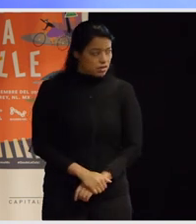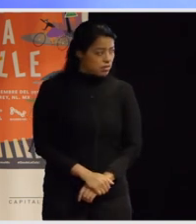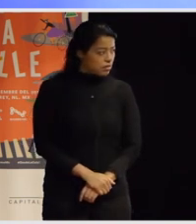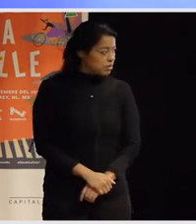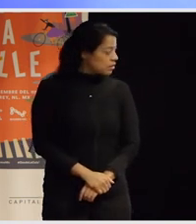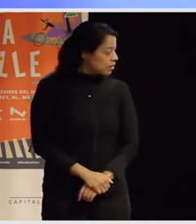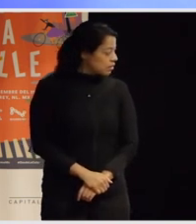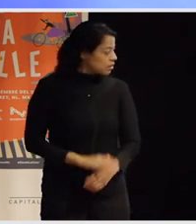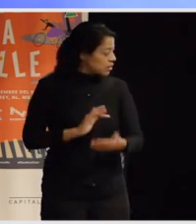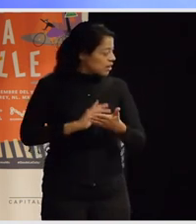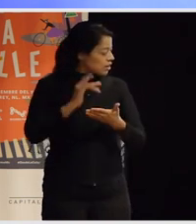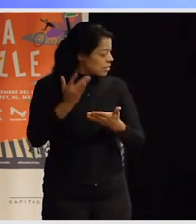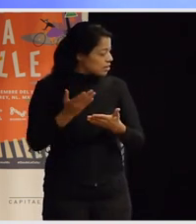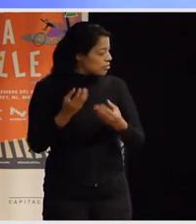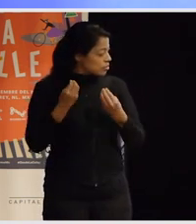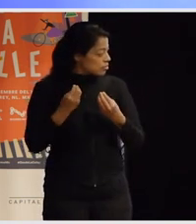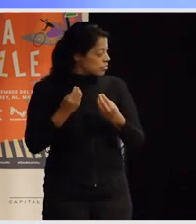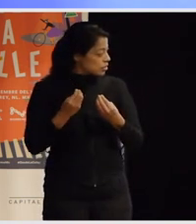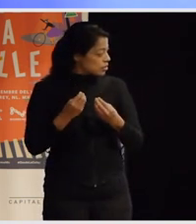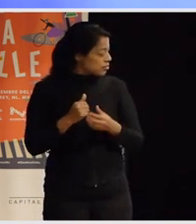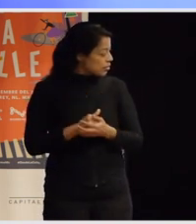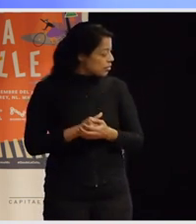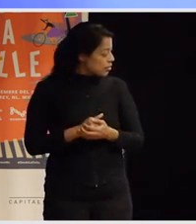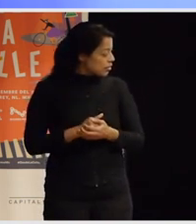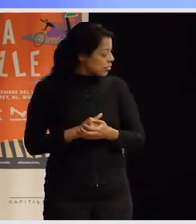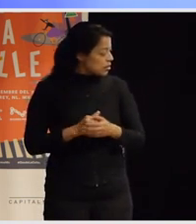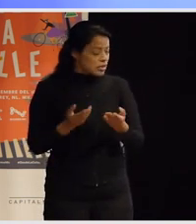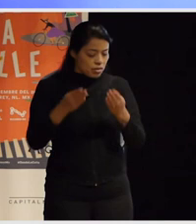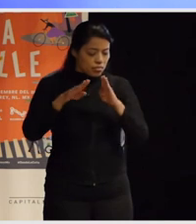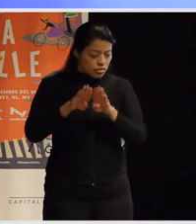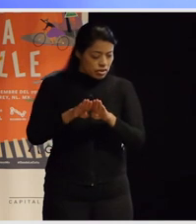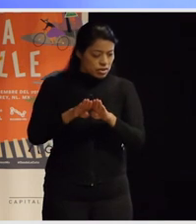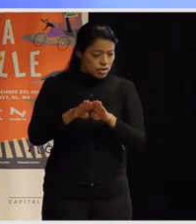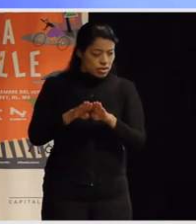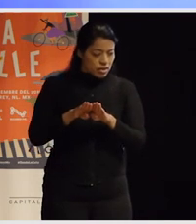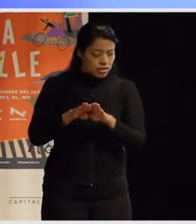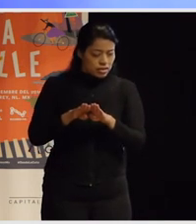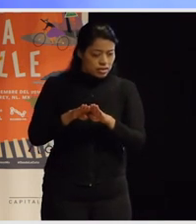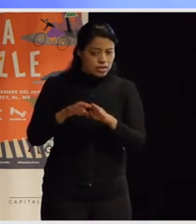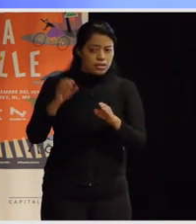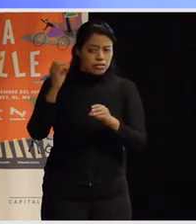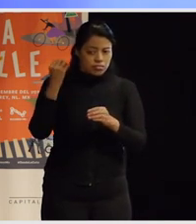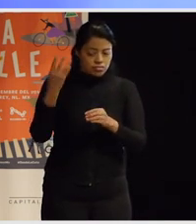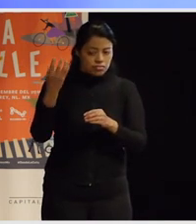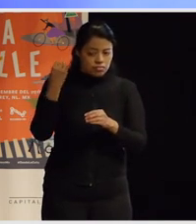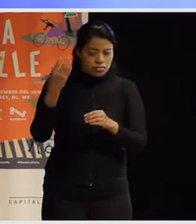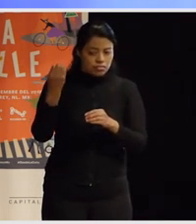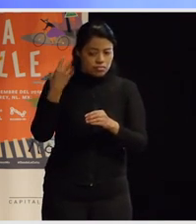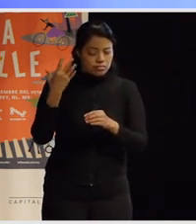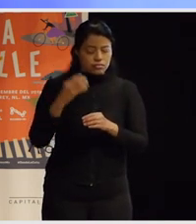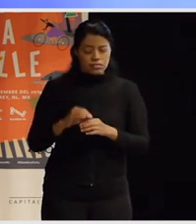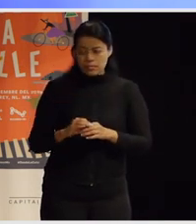Pues te agradecemos muchísimo Oiane vamos a cerrar aquí este este diálogo muy muy